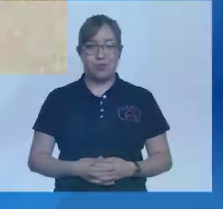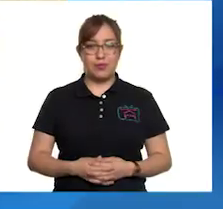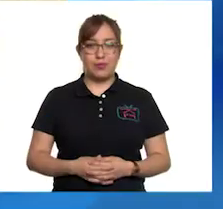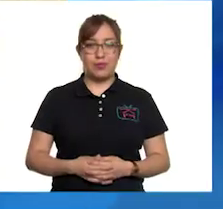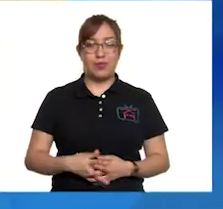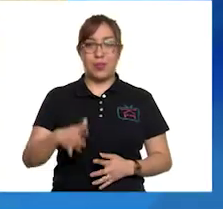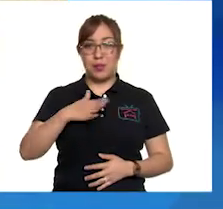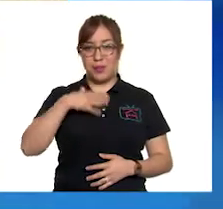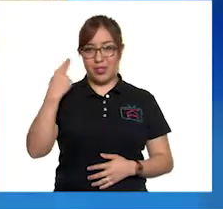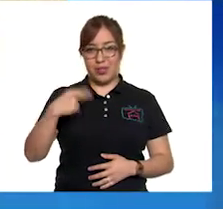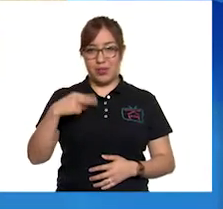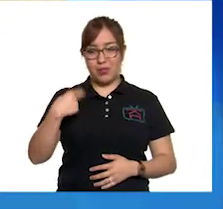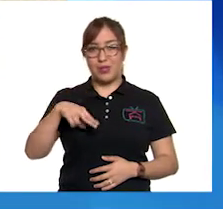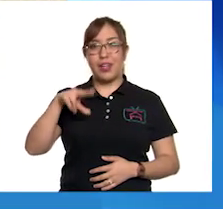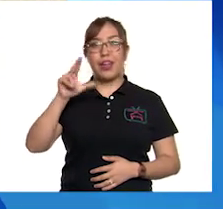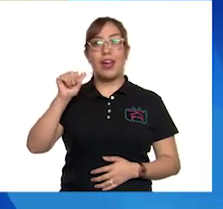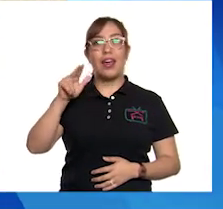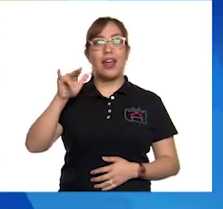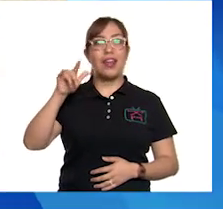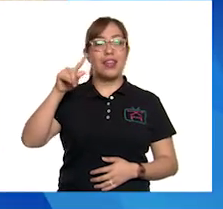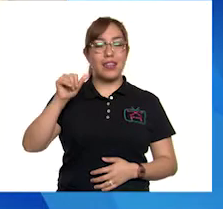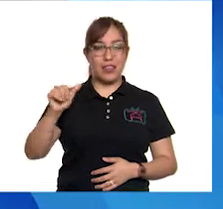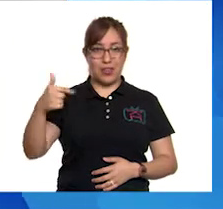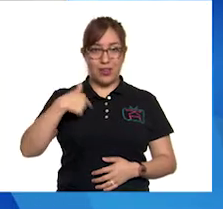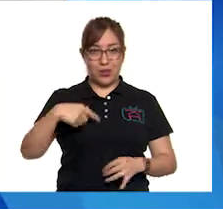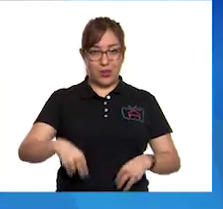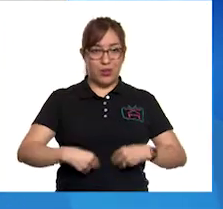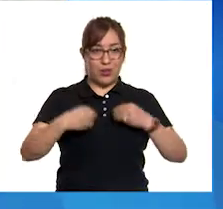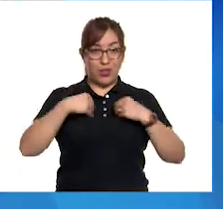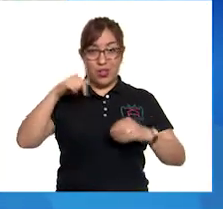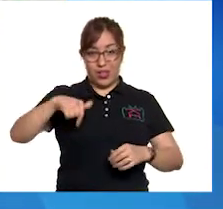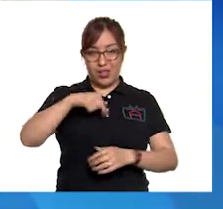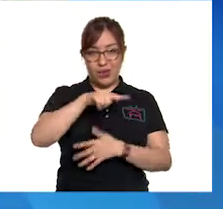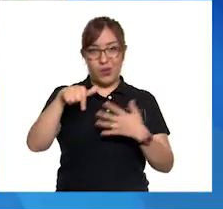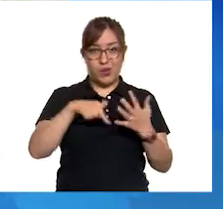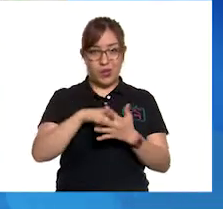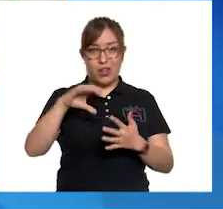Mi nombre es Anita Juárez, vivo en Coahuatlán y soy Totonaca.